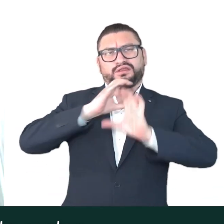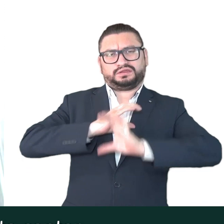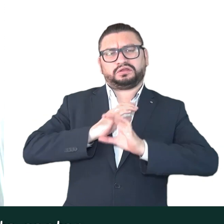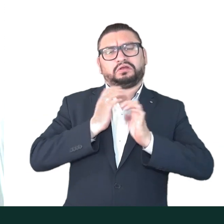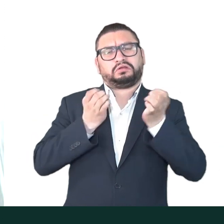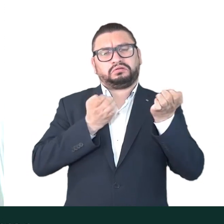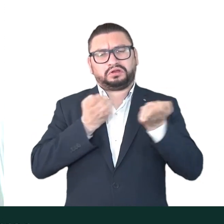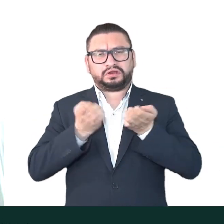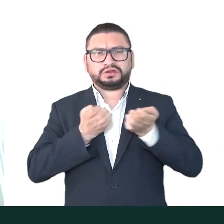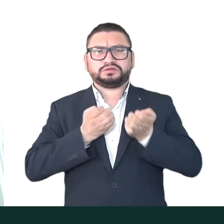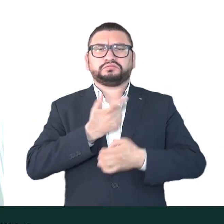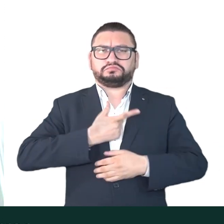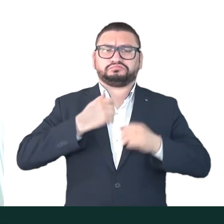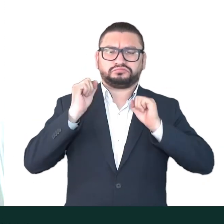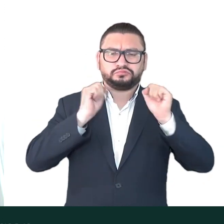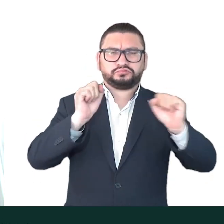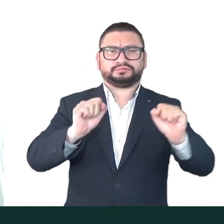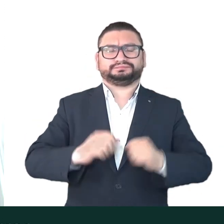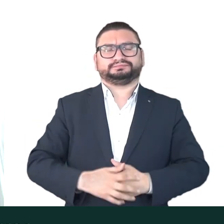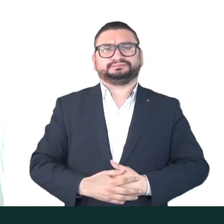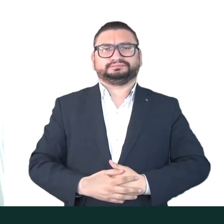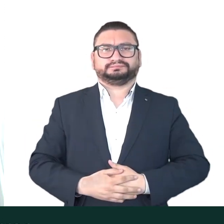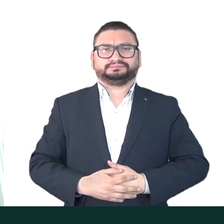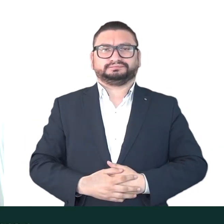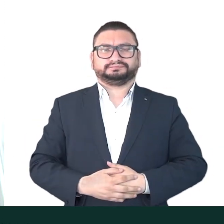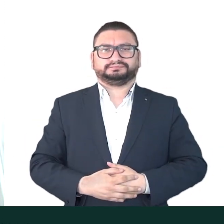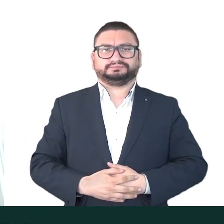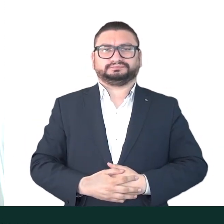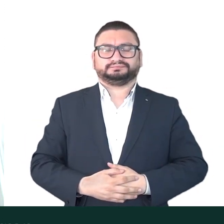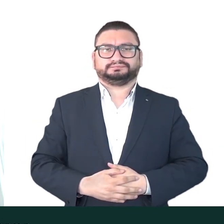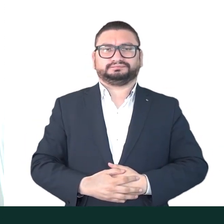¿Qué hacer y cuáles son intereses? Me traje. corré.